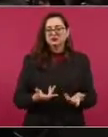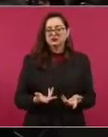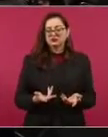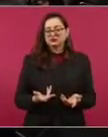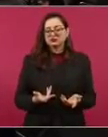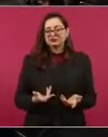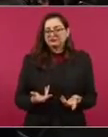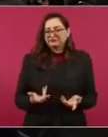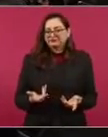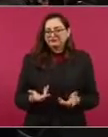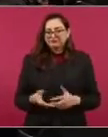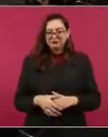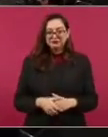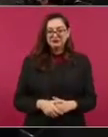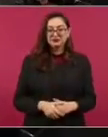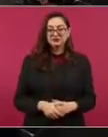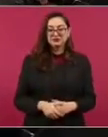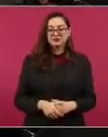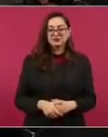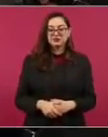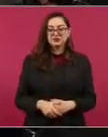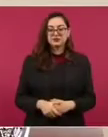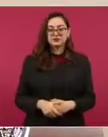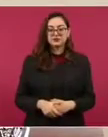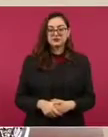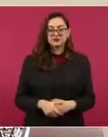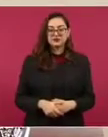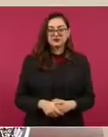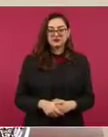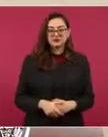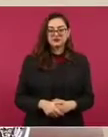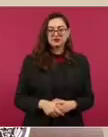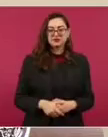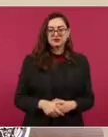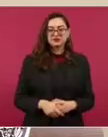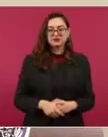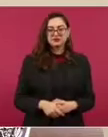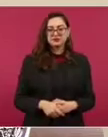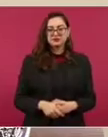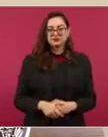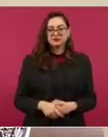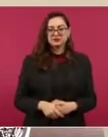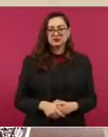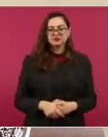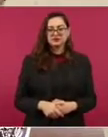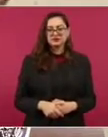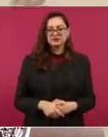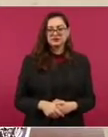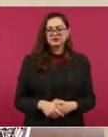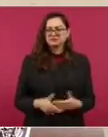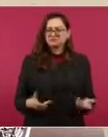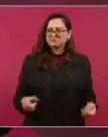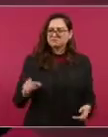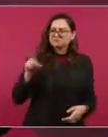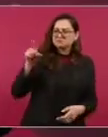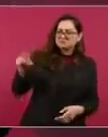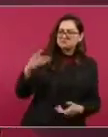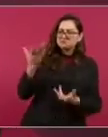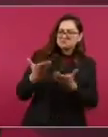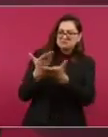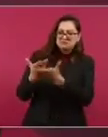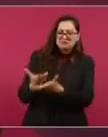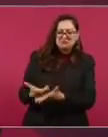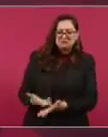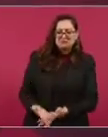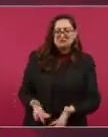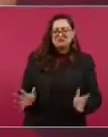con lo que se va a plantear.